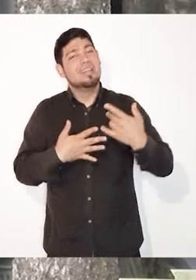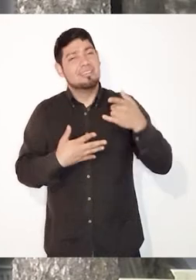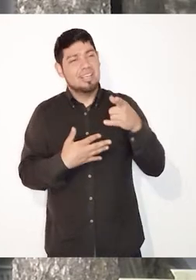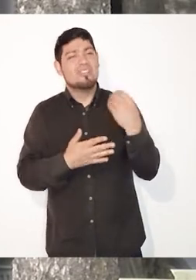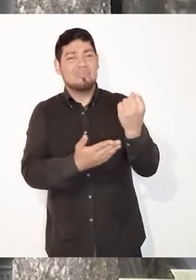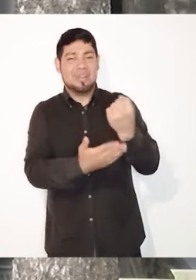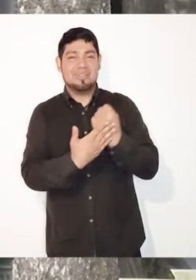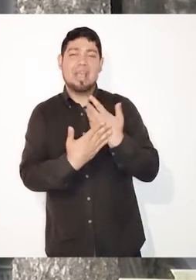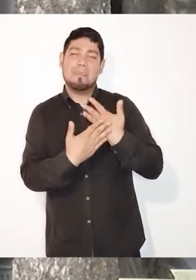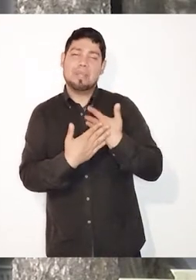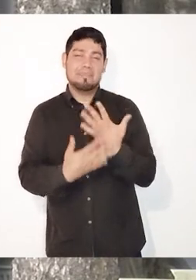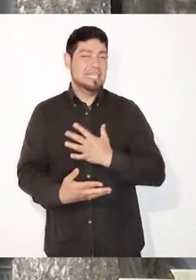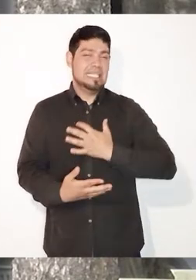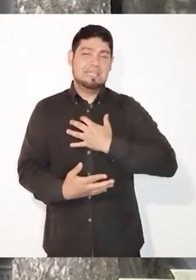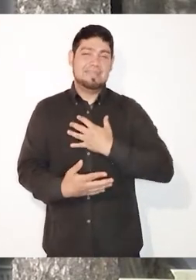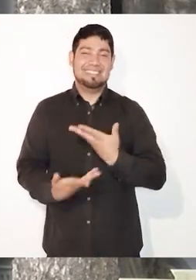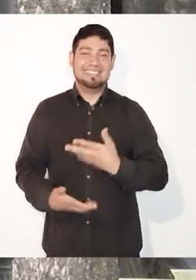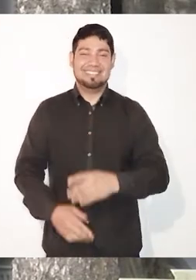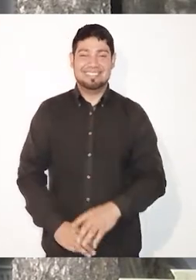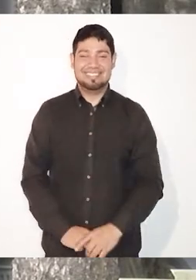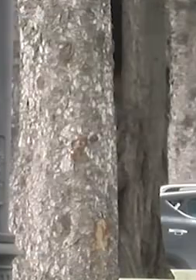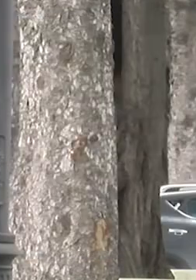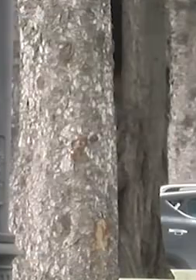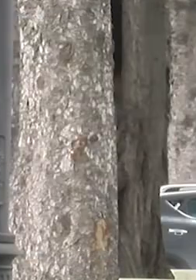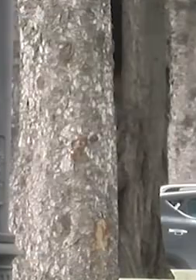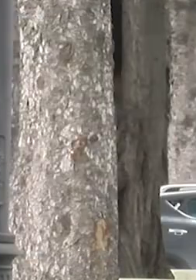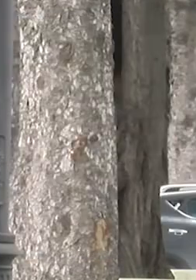son parte de mis influencias, sin duda.